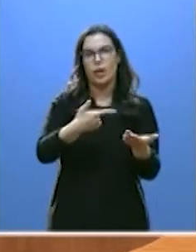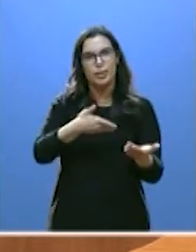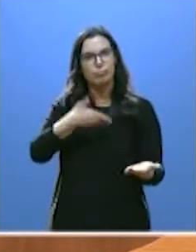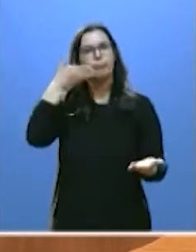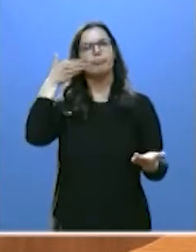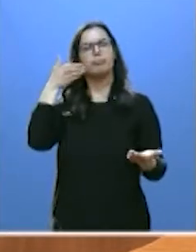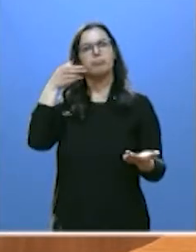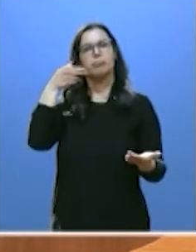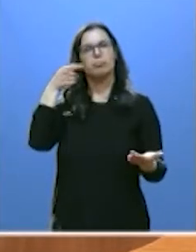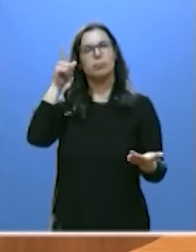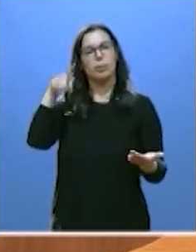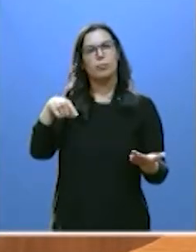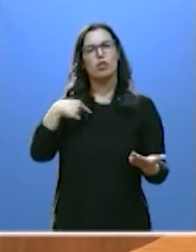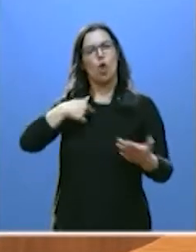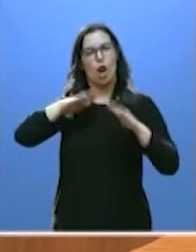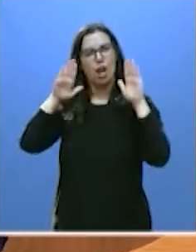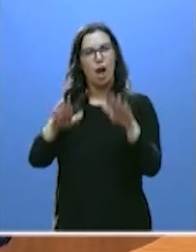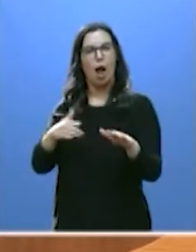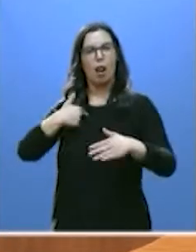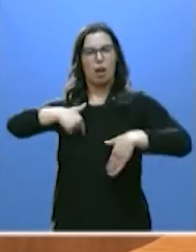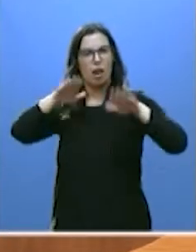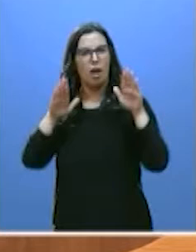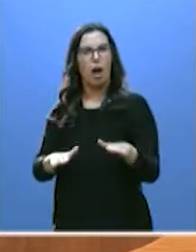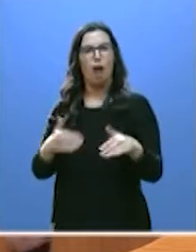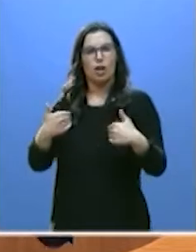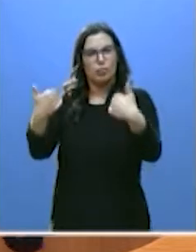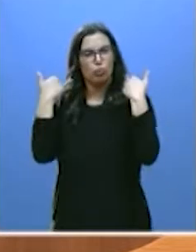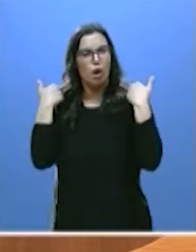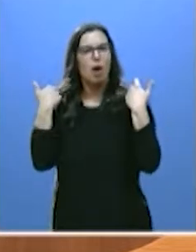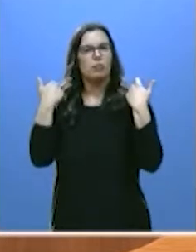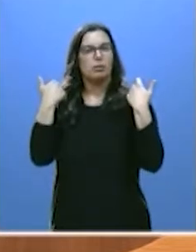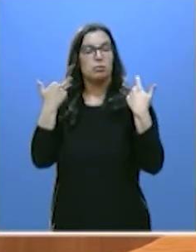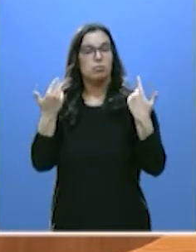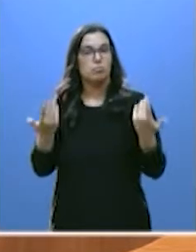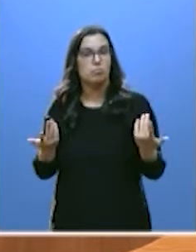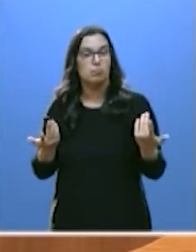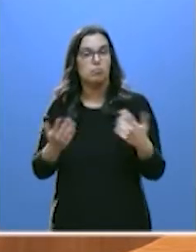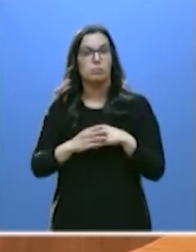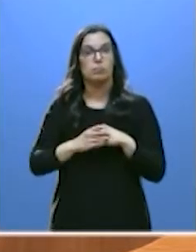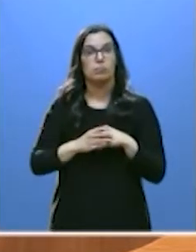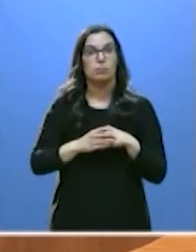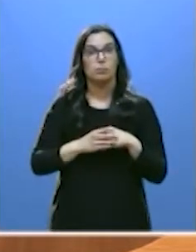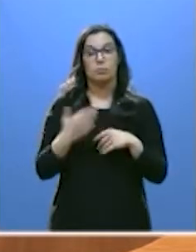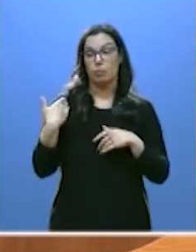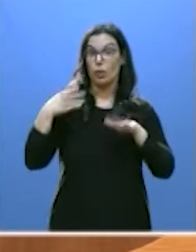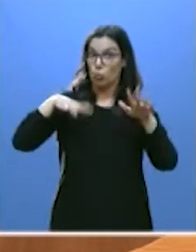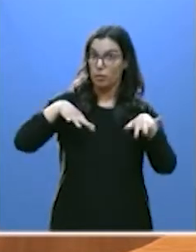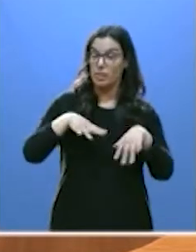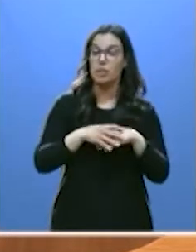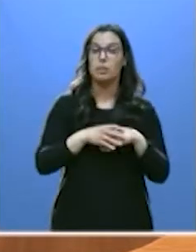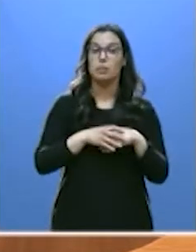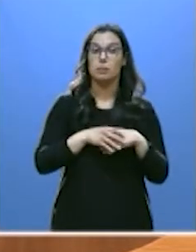y mil veces de su lealtad y de su responsabilidad. El Luis Tudanca de hace nueve meses,